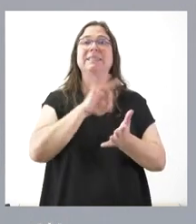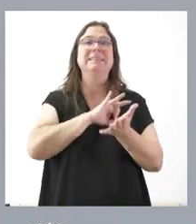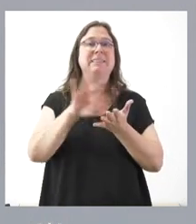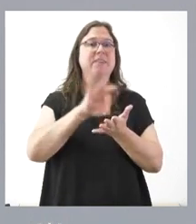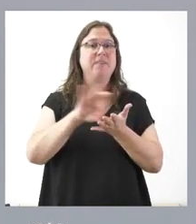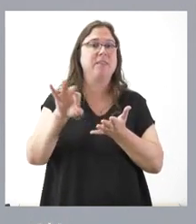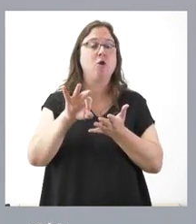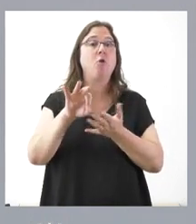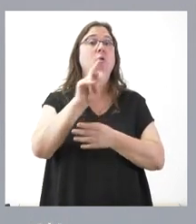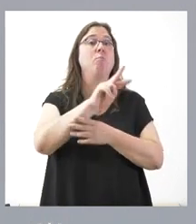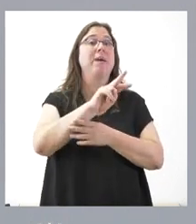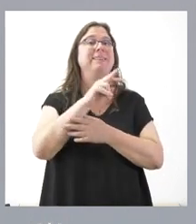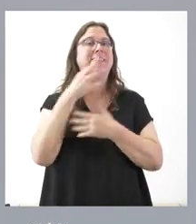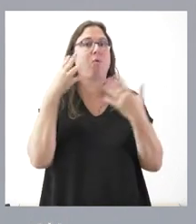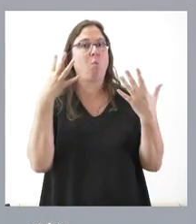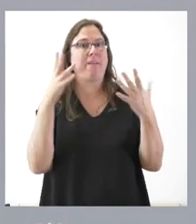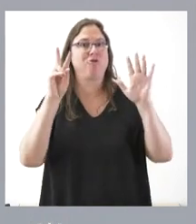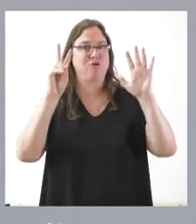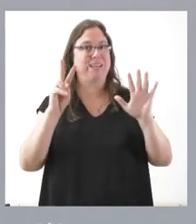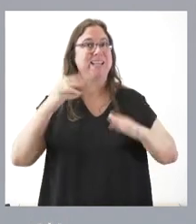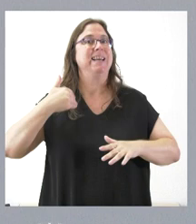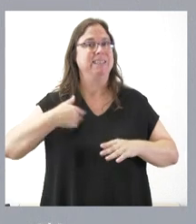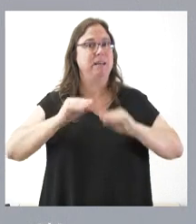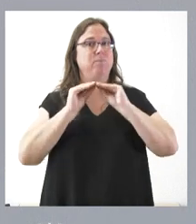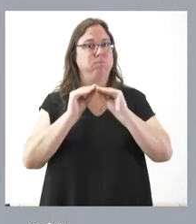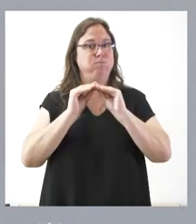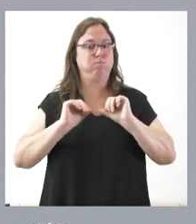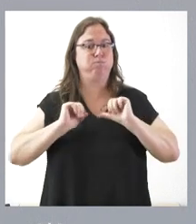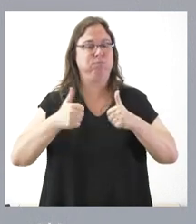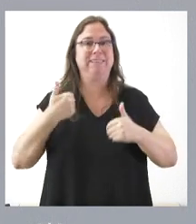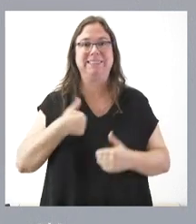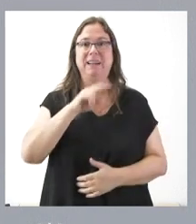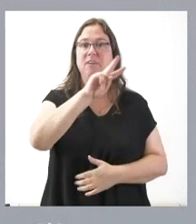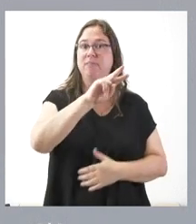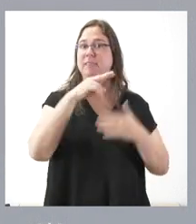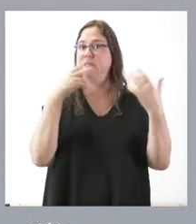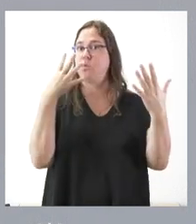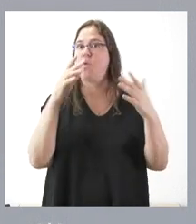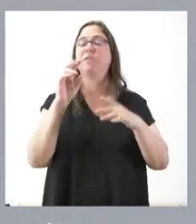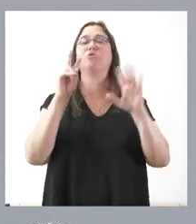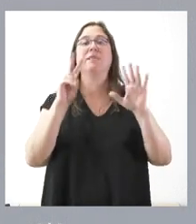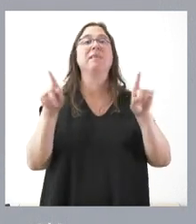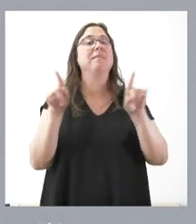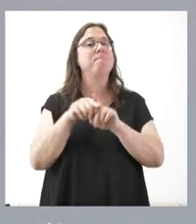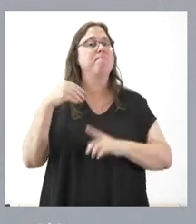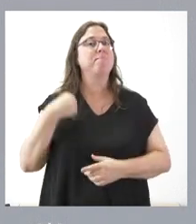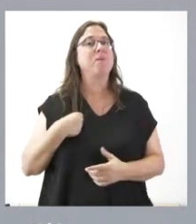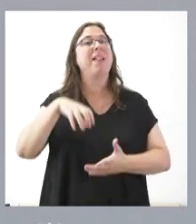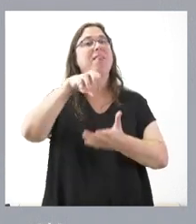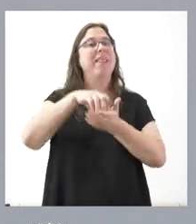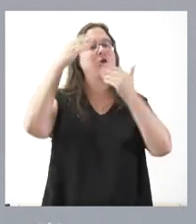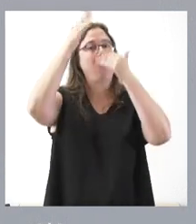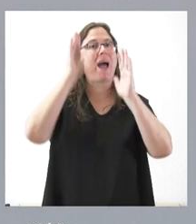24-7 ya se está prestando, igual que el centro atiendo